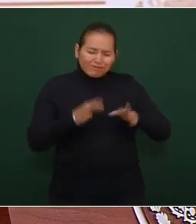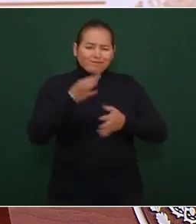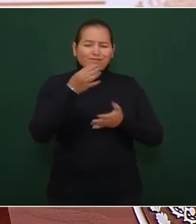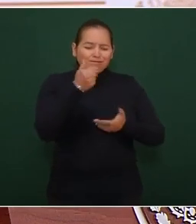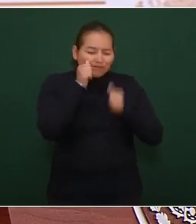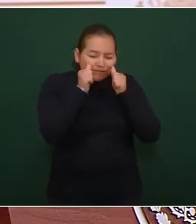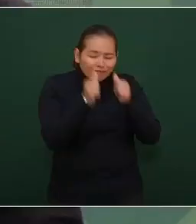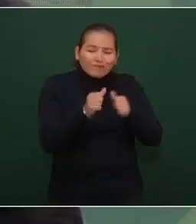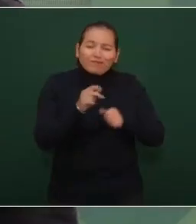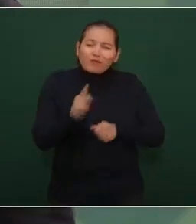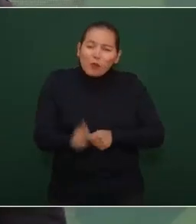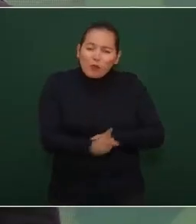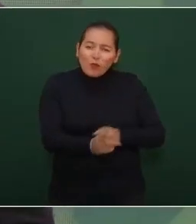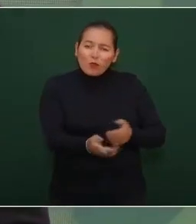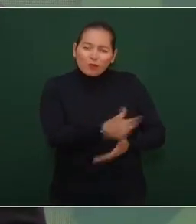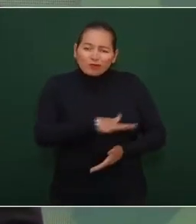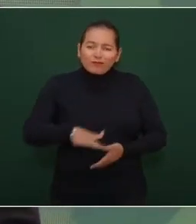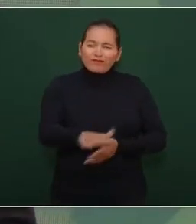porque no nos han